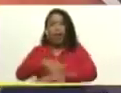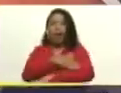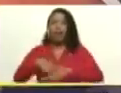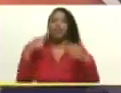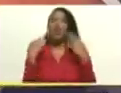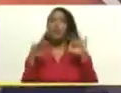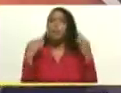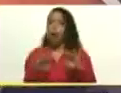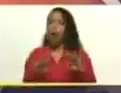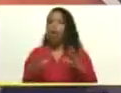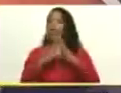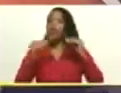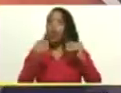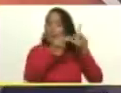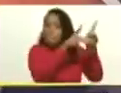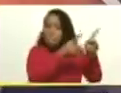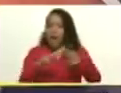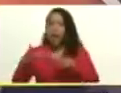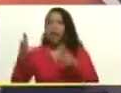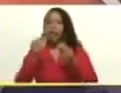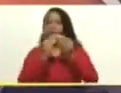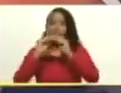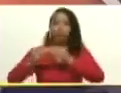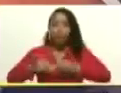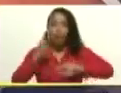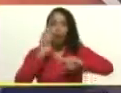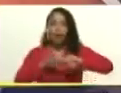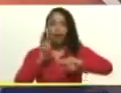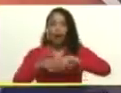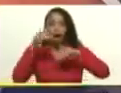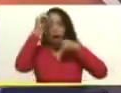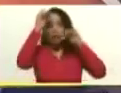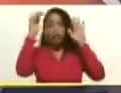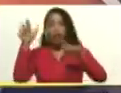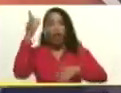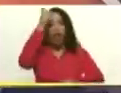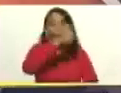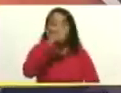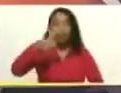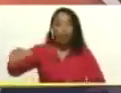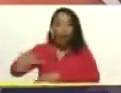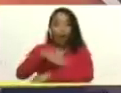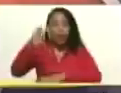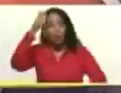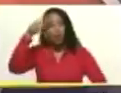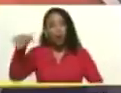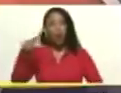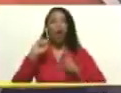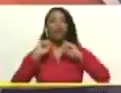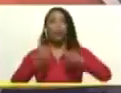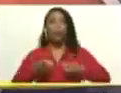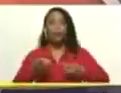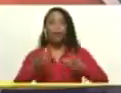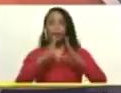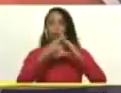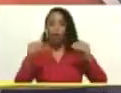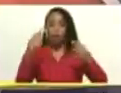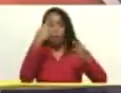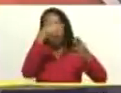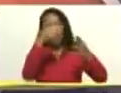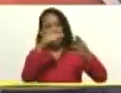y todos los planes de asfaltado y atención de las vías en ciudades, pueblos, carreteras, autopistas.